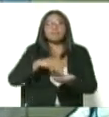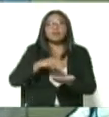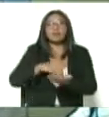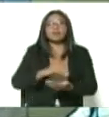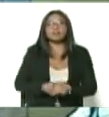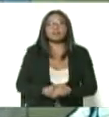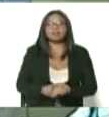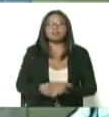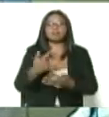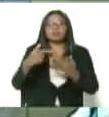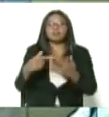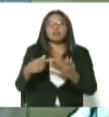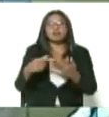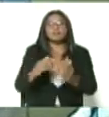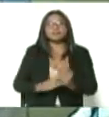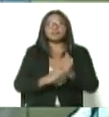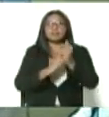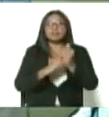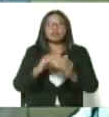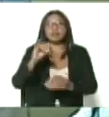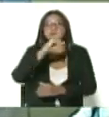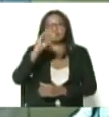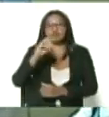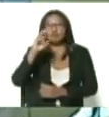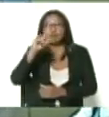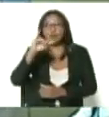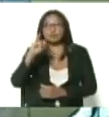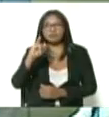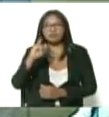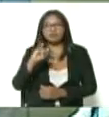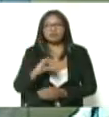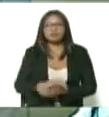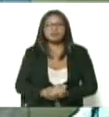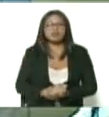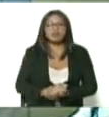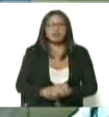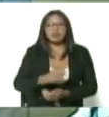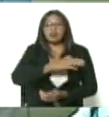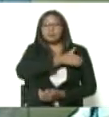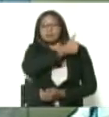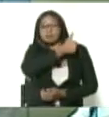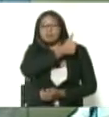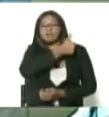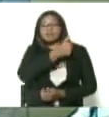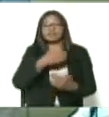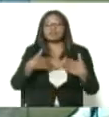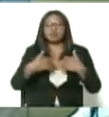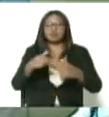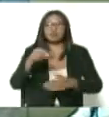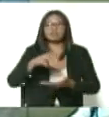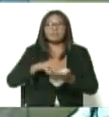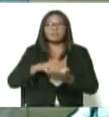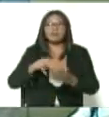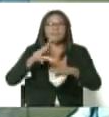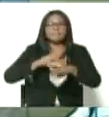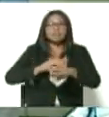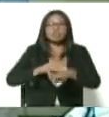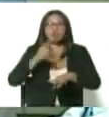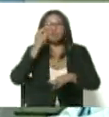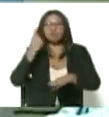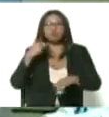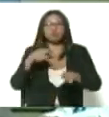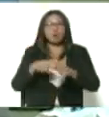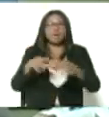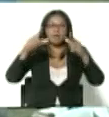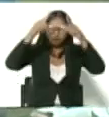SODI, el viceministro de Salud, la Autoridad Única de Salud del Estado Miranda, y me acompañan los doctores, las doctoras, todo el personal médico,